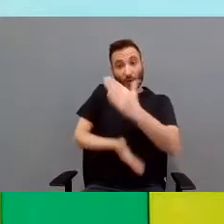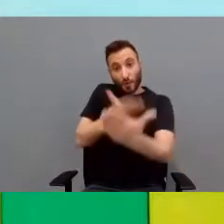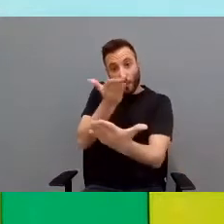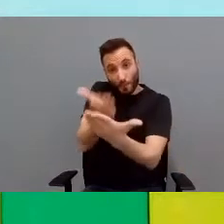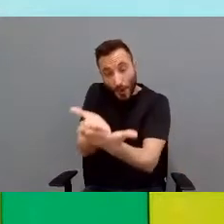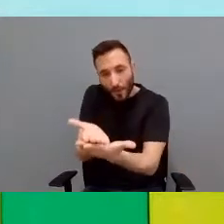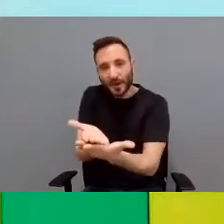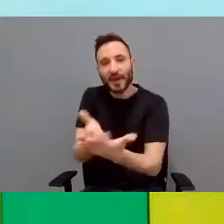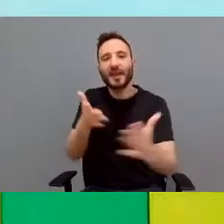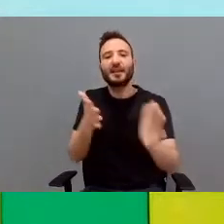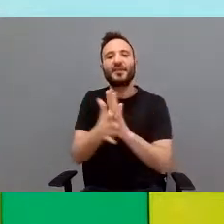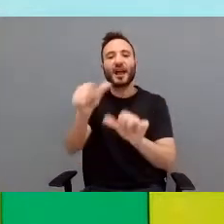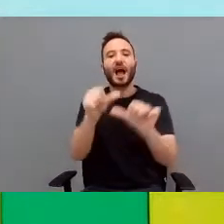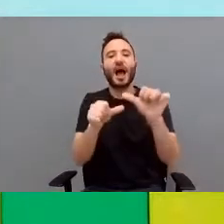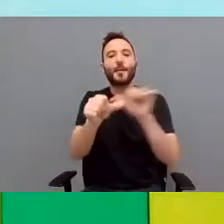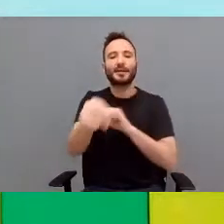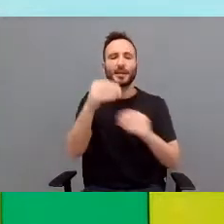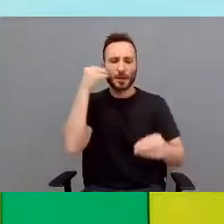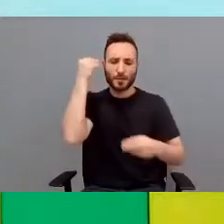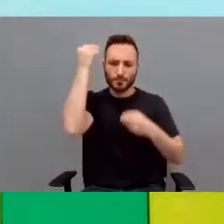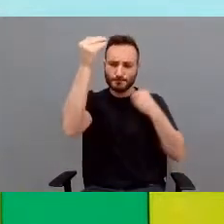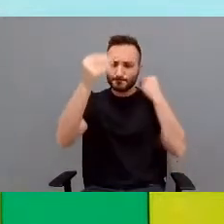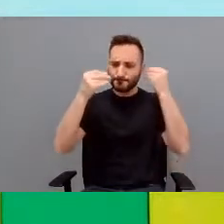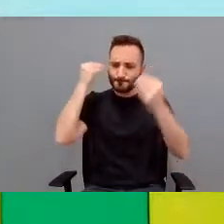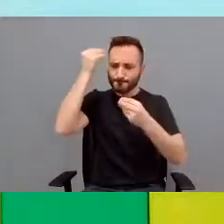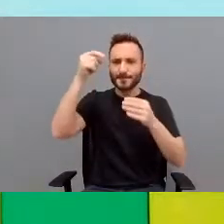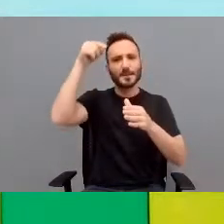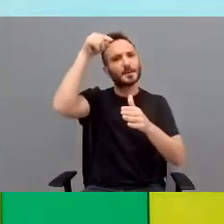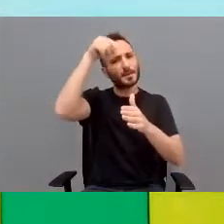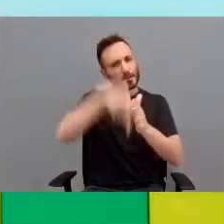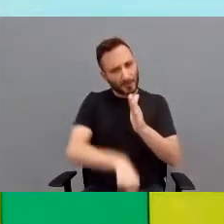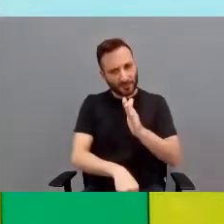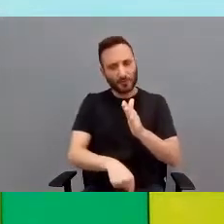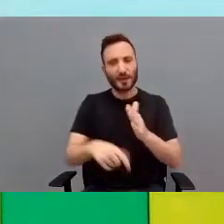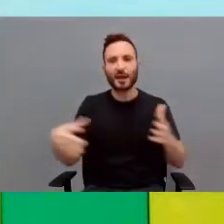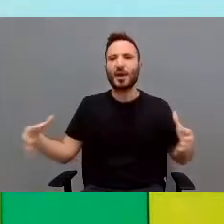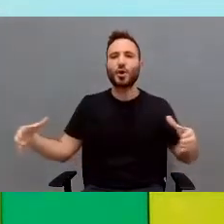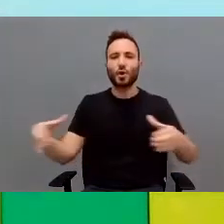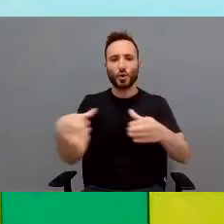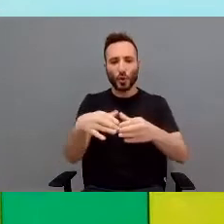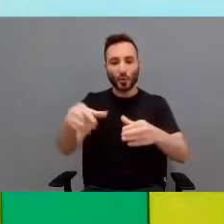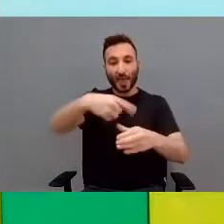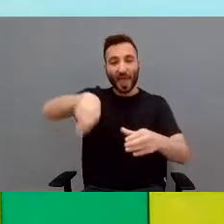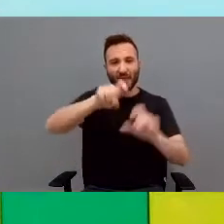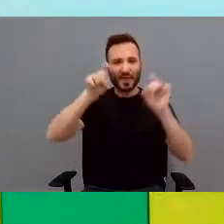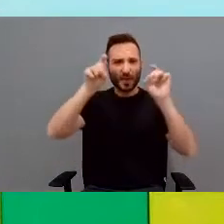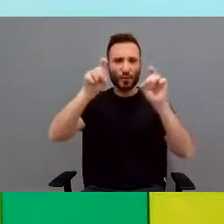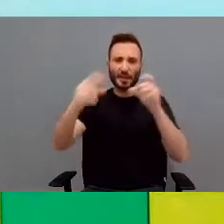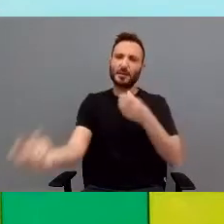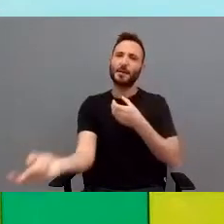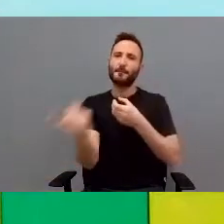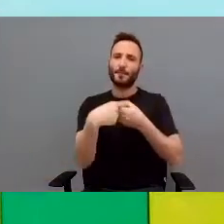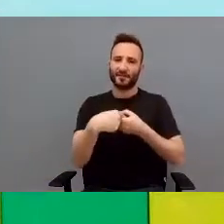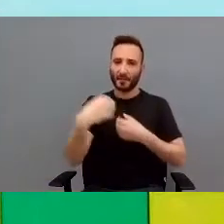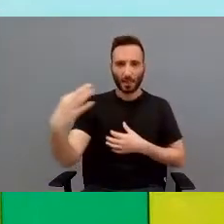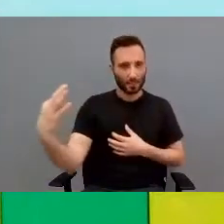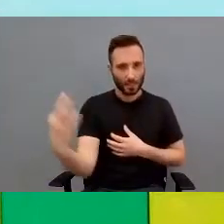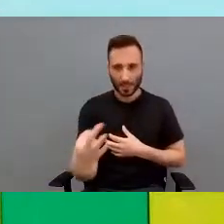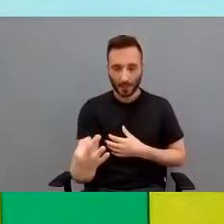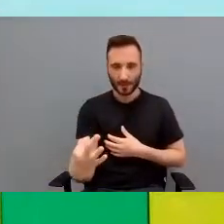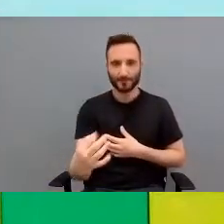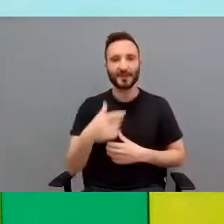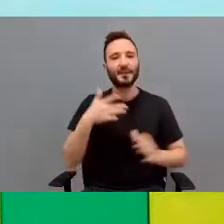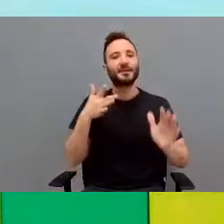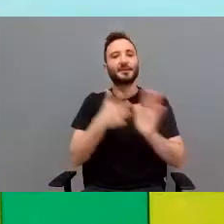es una reflexión profunda que tiene que incluir a toda la comunidad educativa y me refiero a